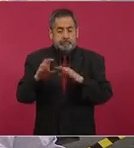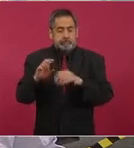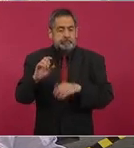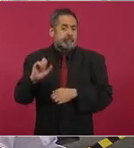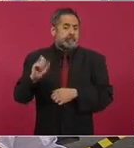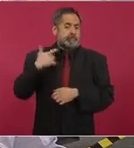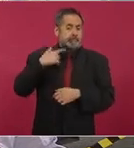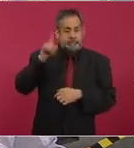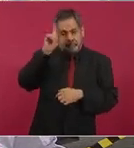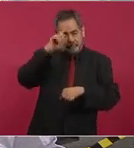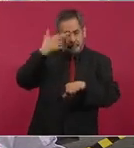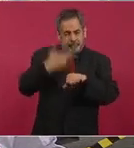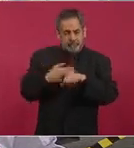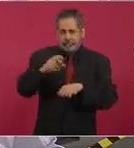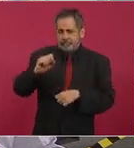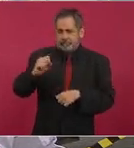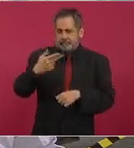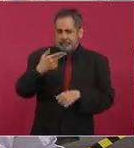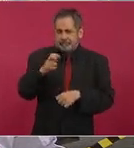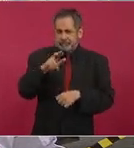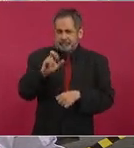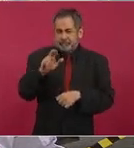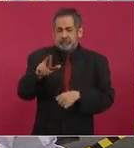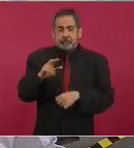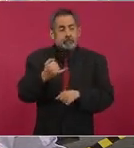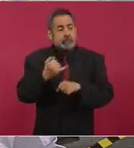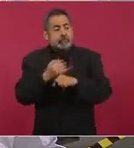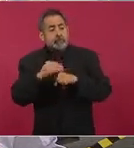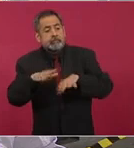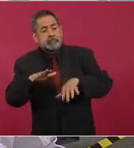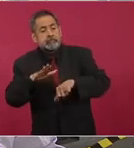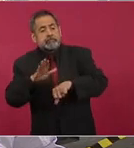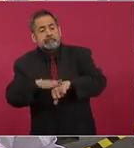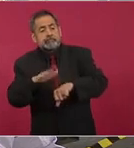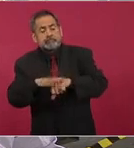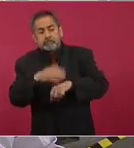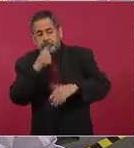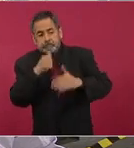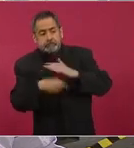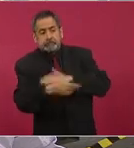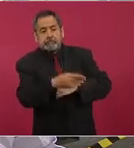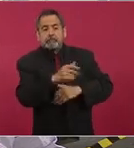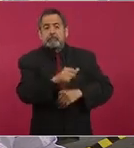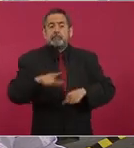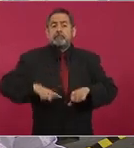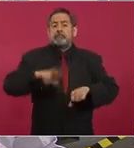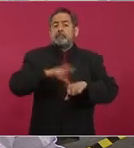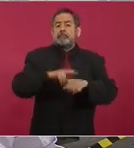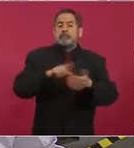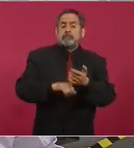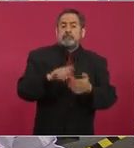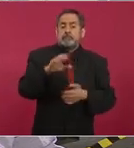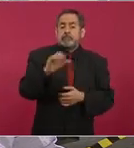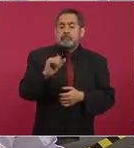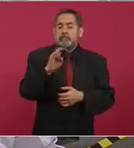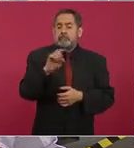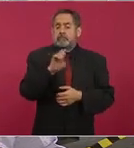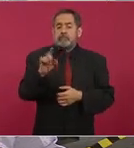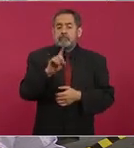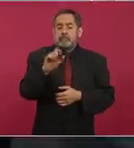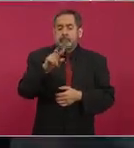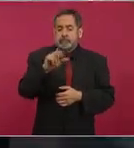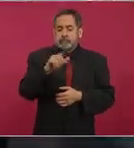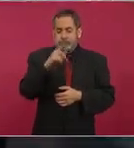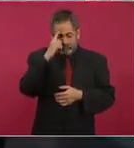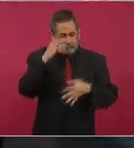jurídico Scherer se le brindó información de alerta privilegiada al gobernador Francisco García Cabeza de Vaca en su